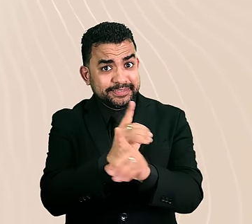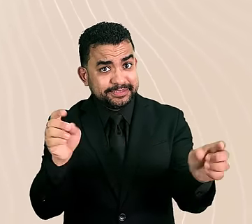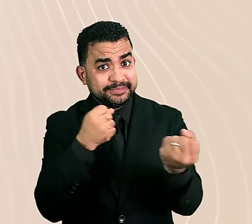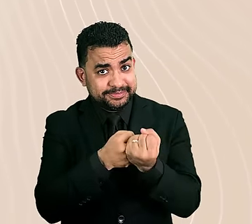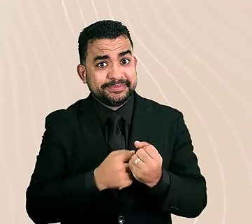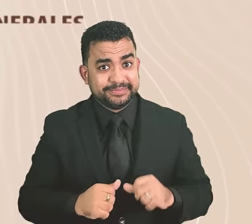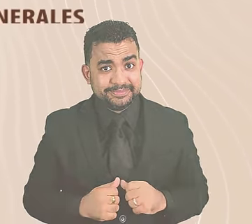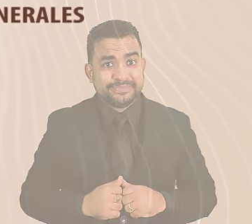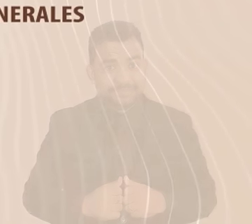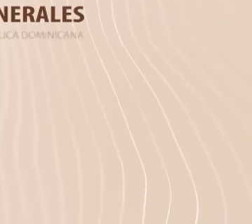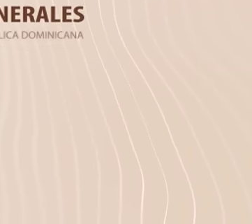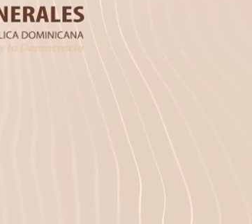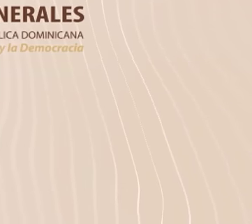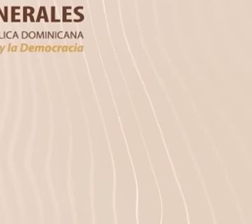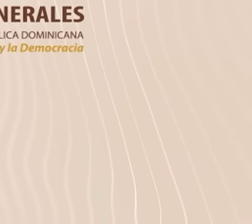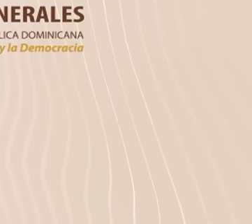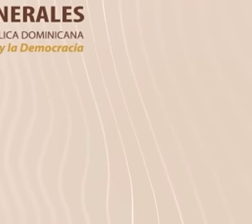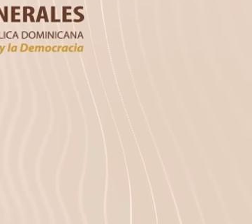y la democracia.